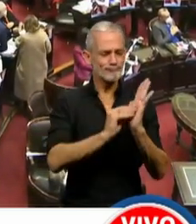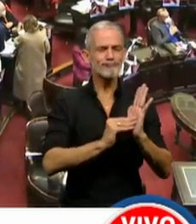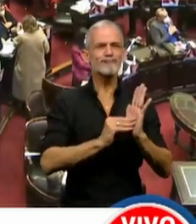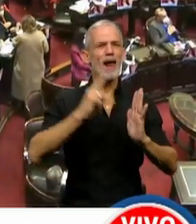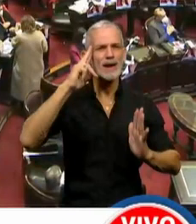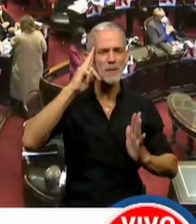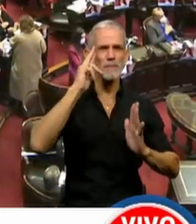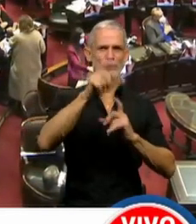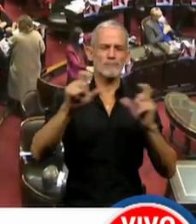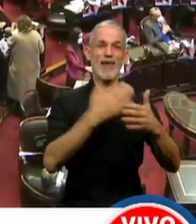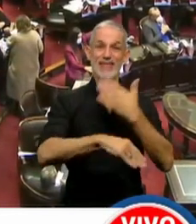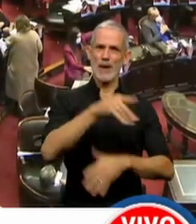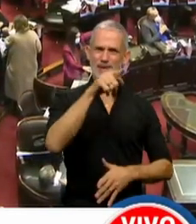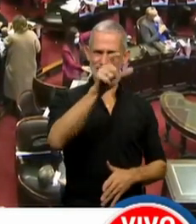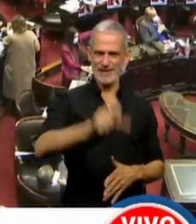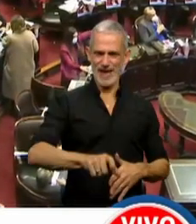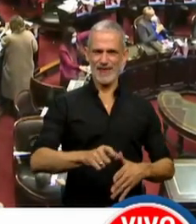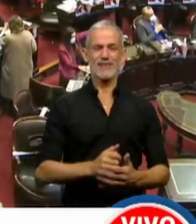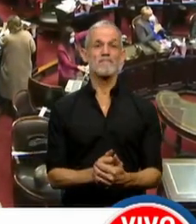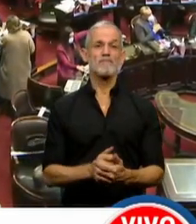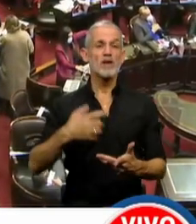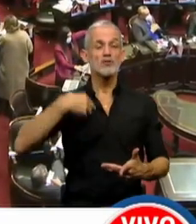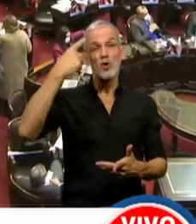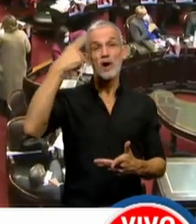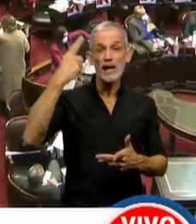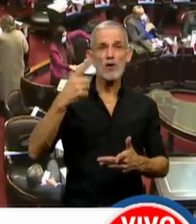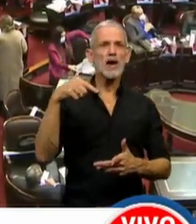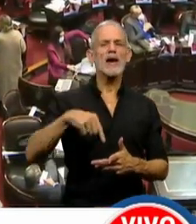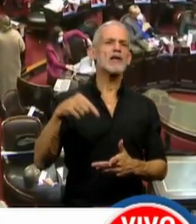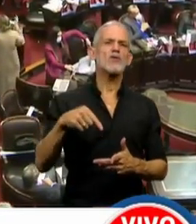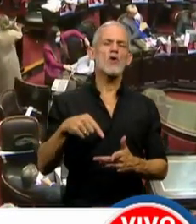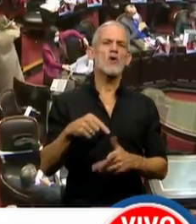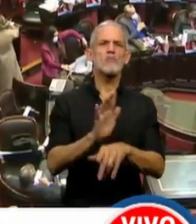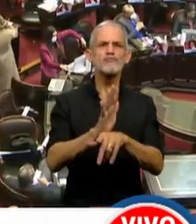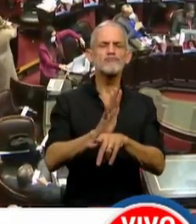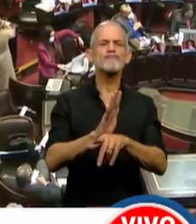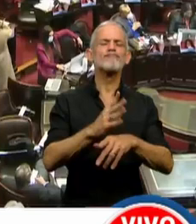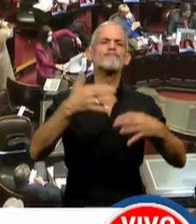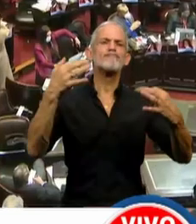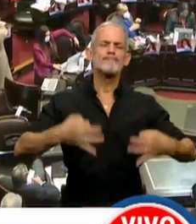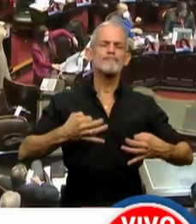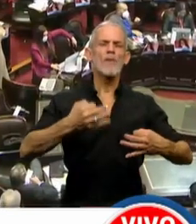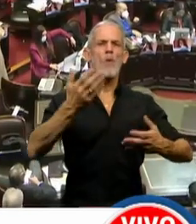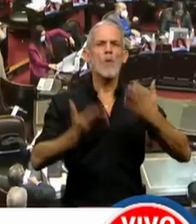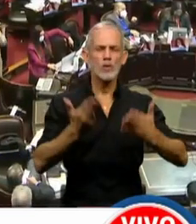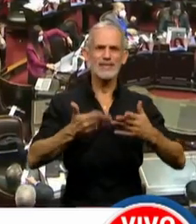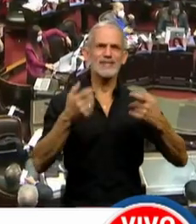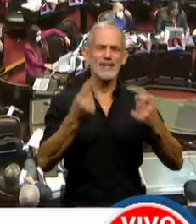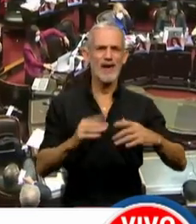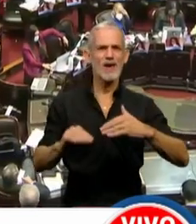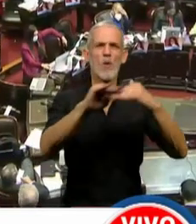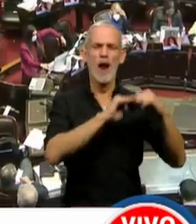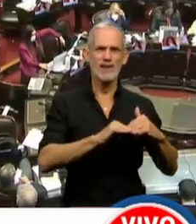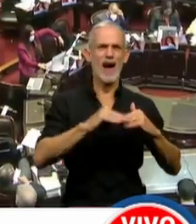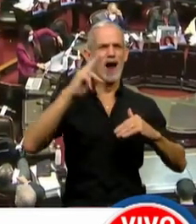los temas de discapacidad. Creo que es un acto de buena fe, de justicia, de igualdad,